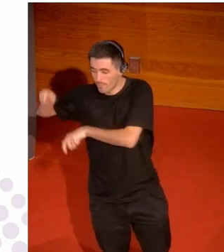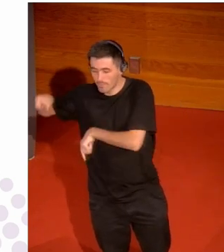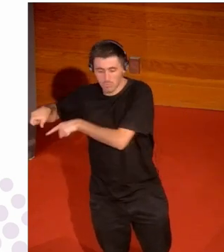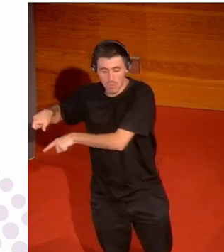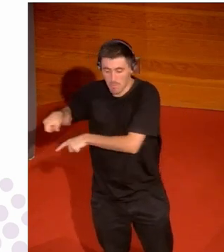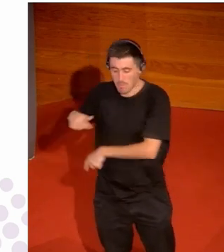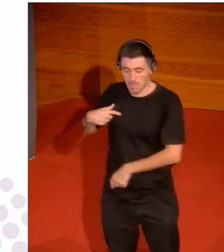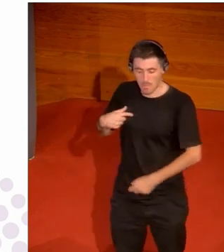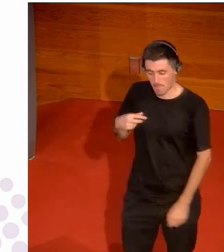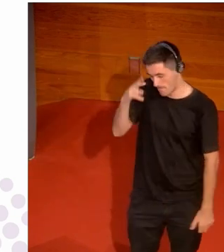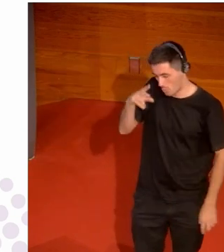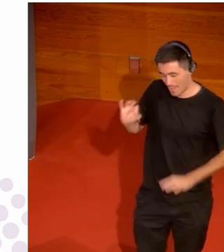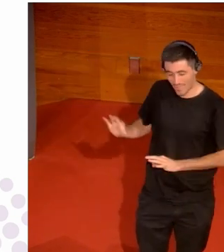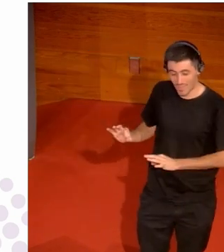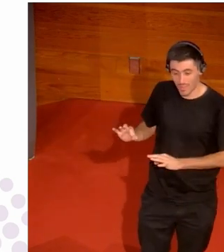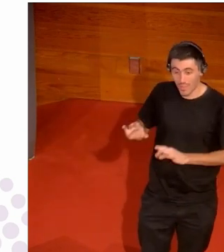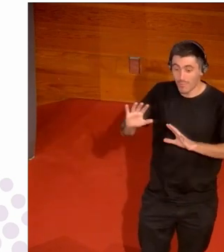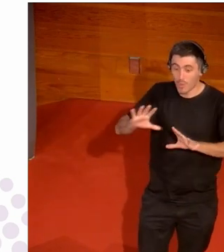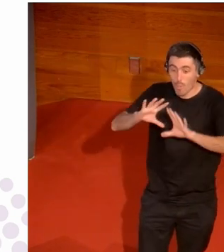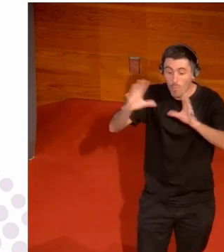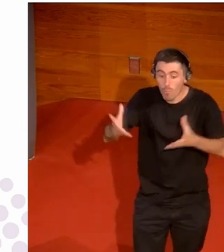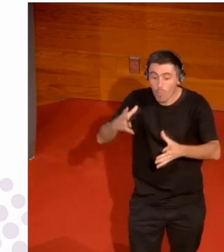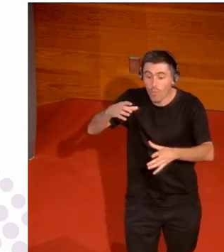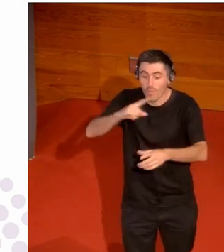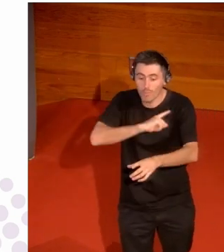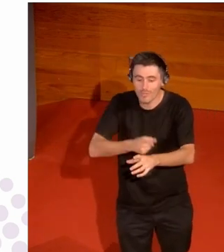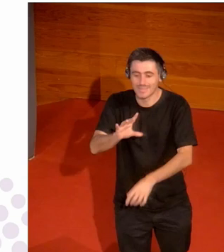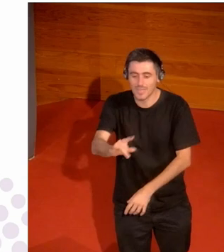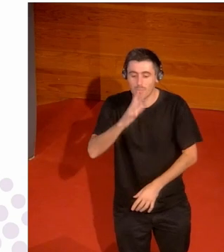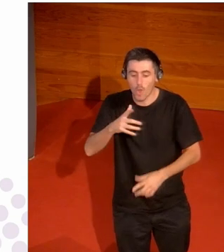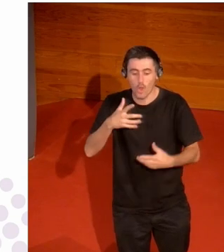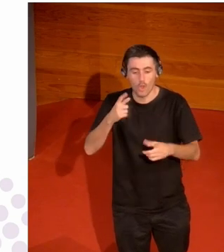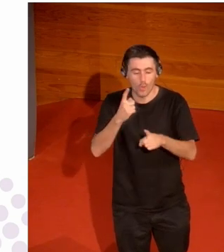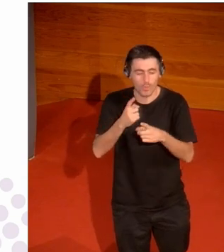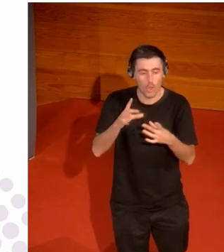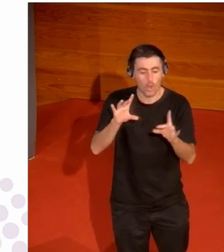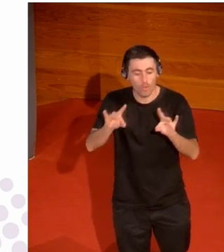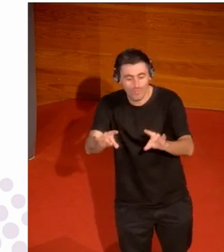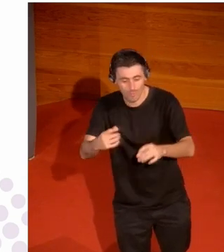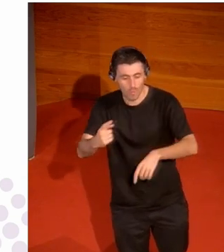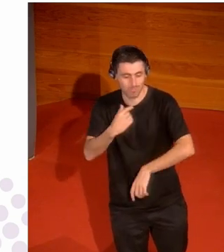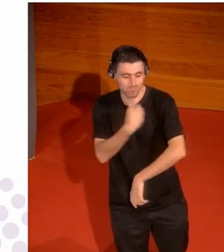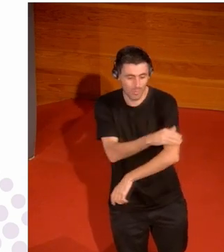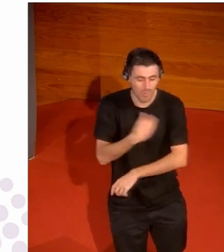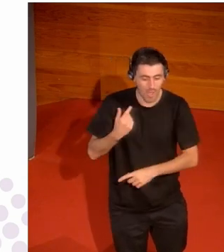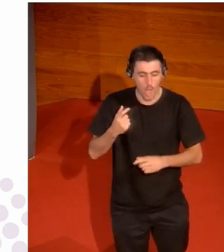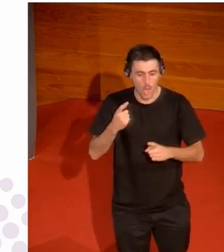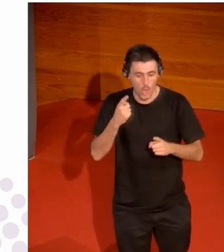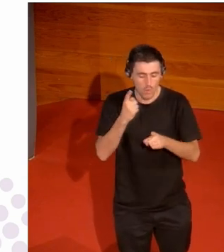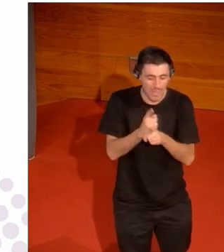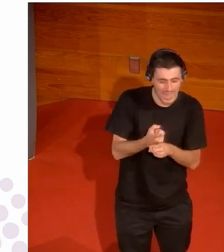trabajando ahí pero en el mundo del deporte sí porque hay contacto y hay lucha y hay movimientos